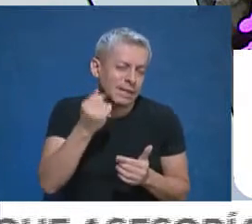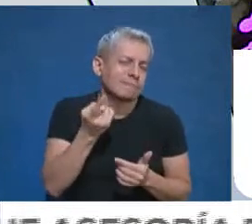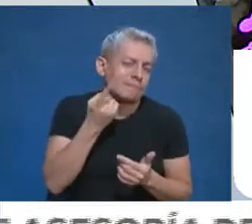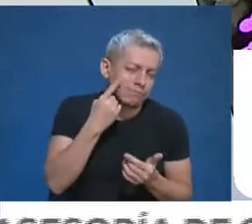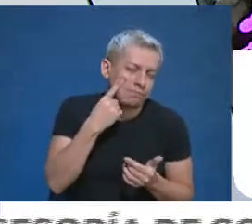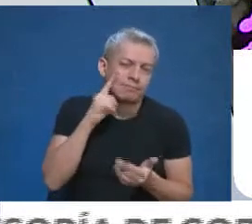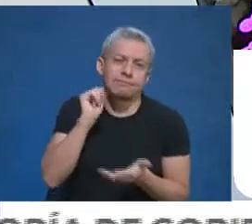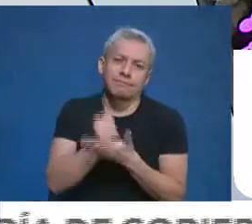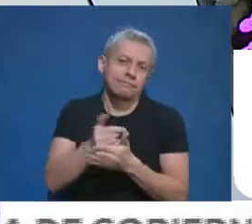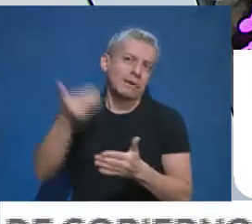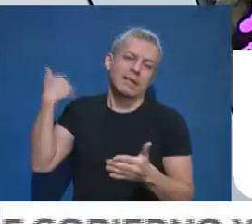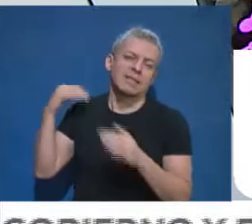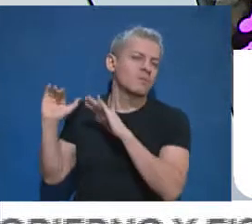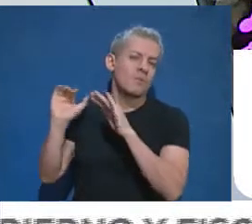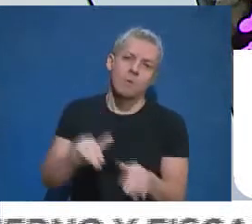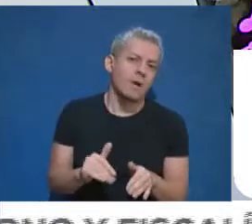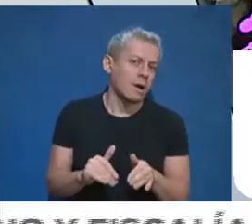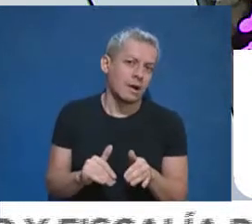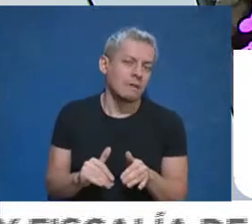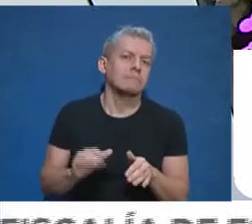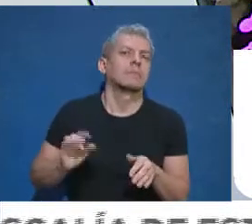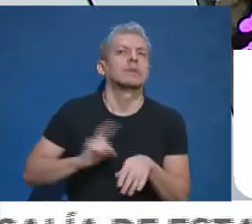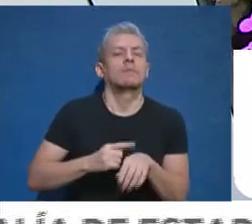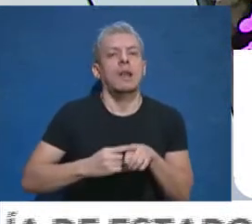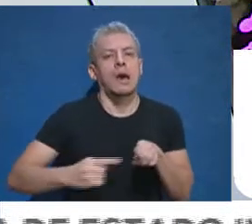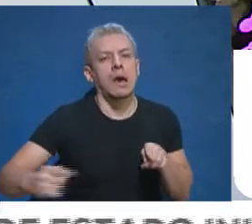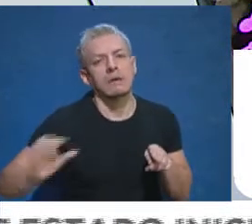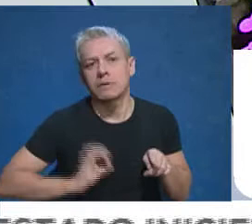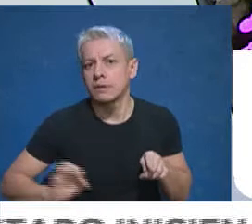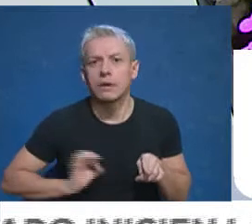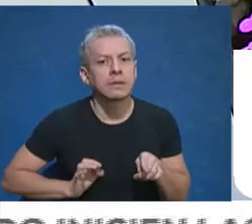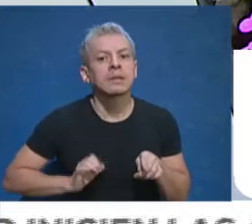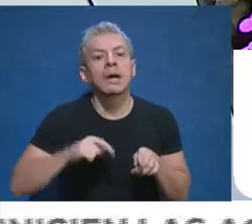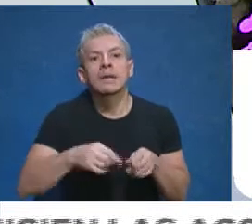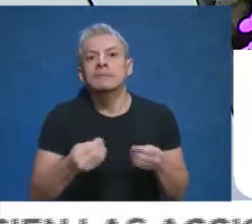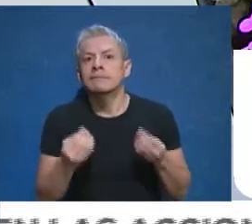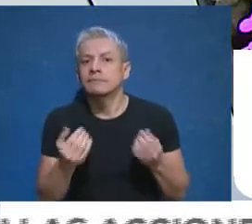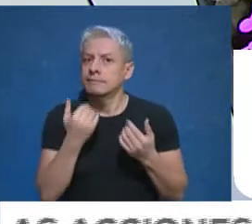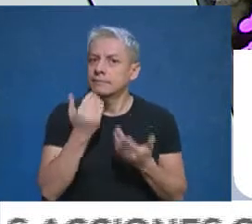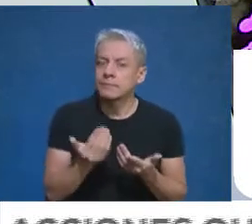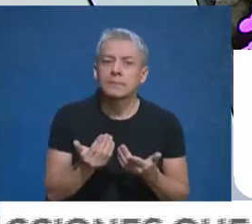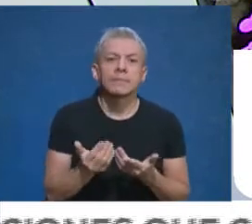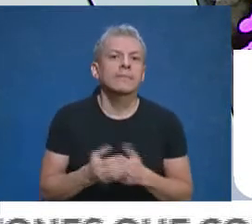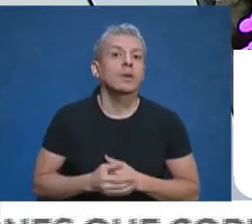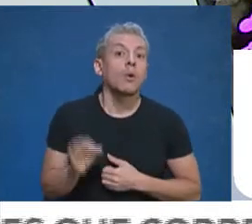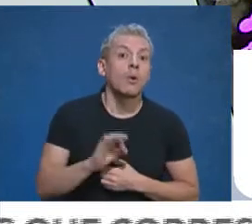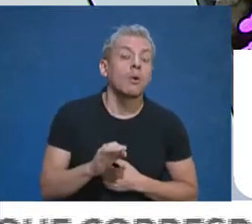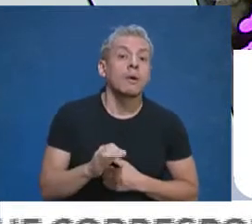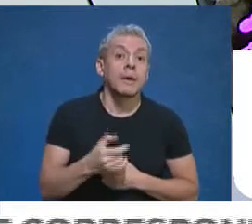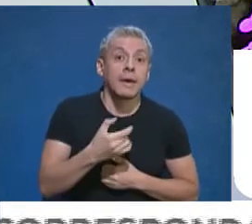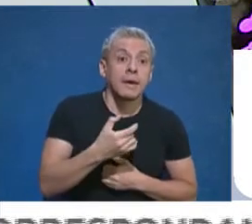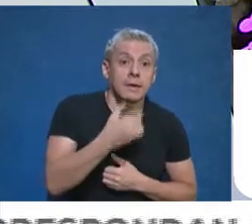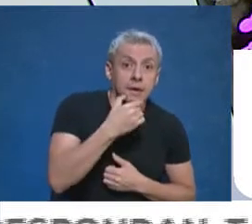ha ido para largo muchos años habrá que ver qué sucede con este planteo o si por allí las cuestiones que puede hacer Mendoza ante el